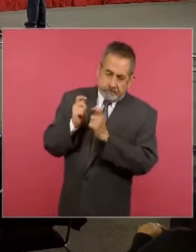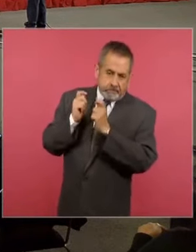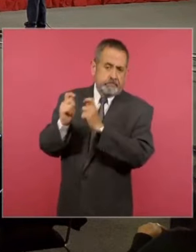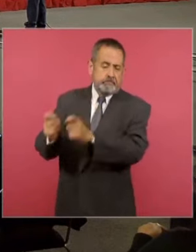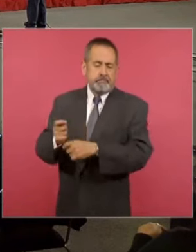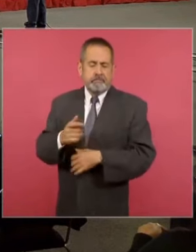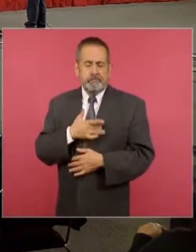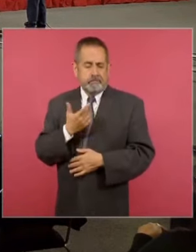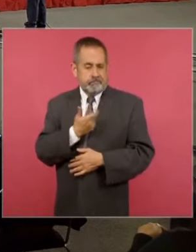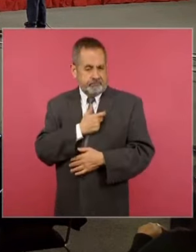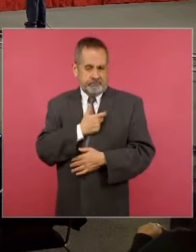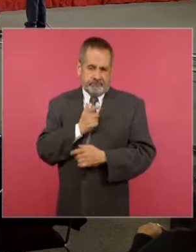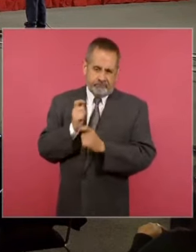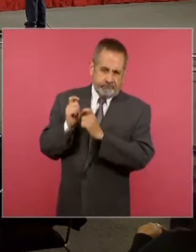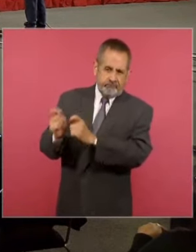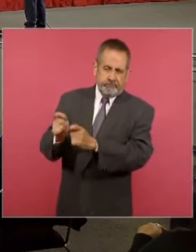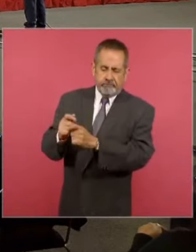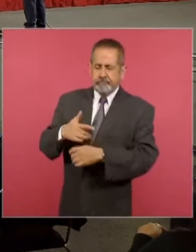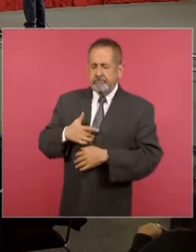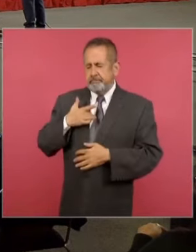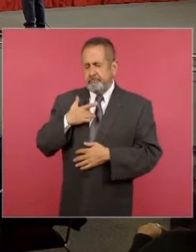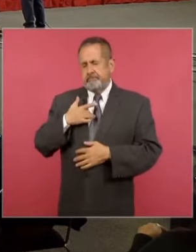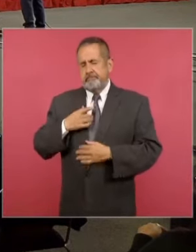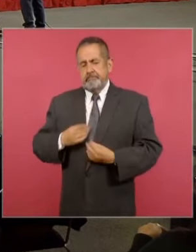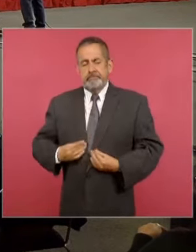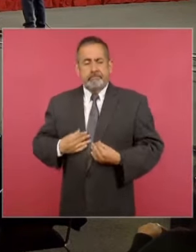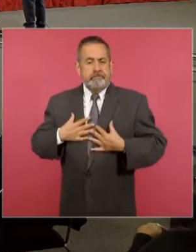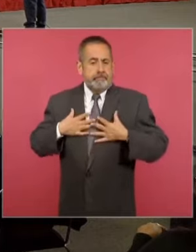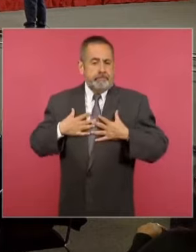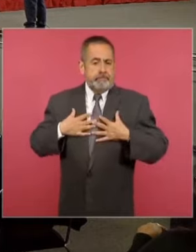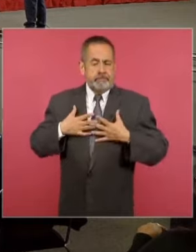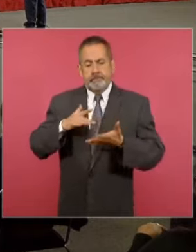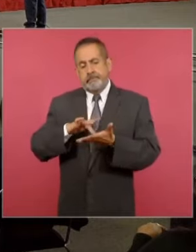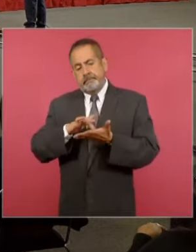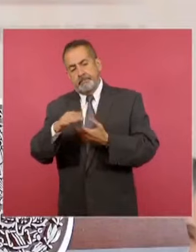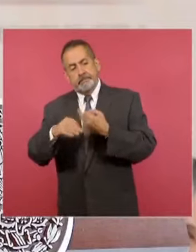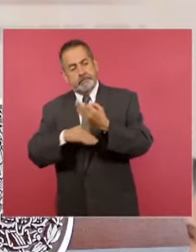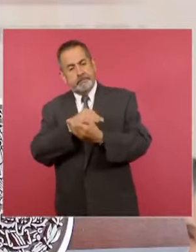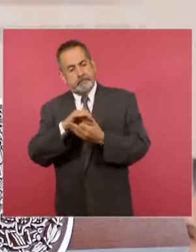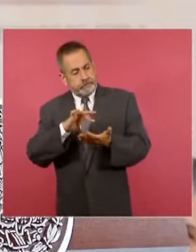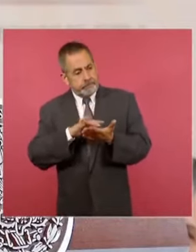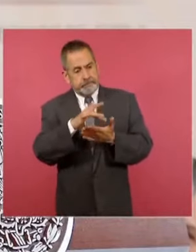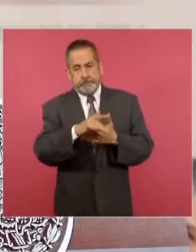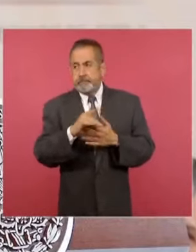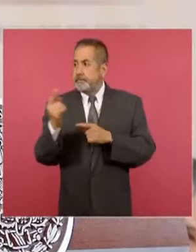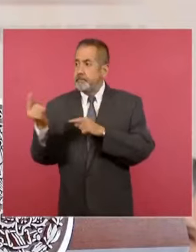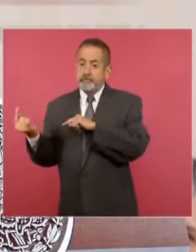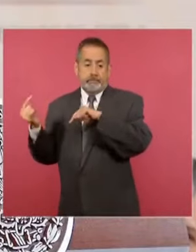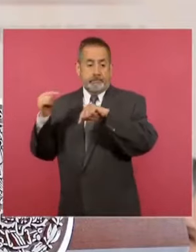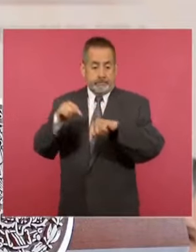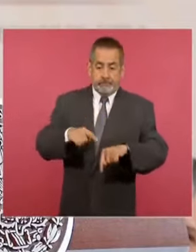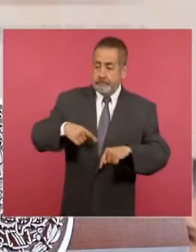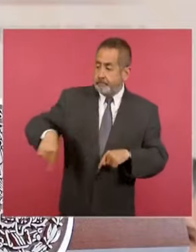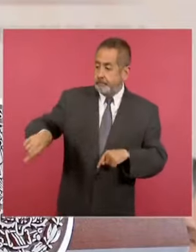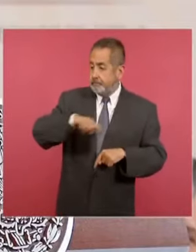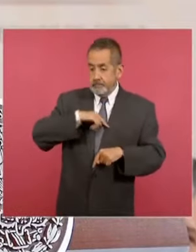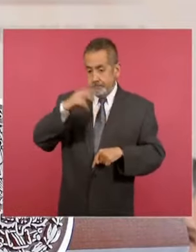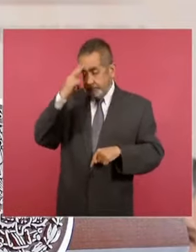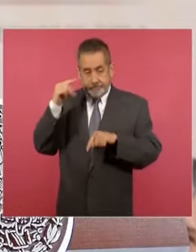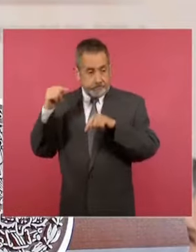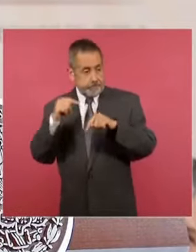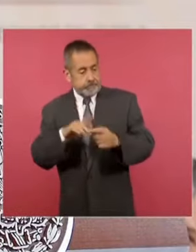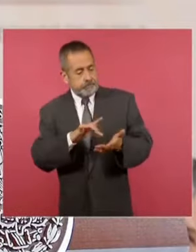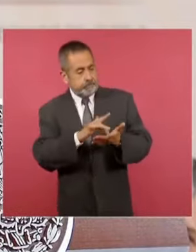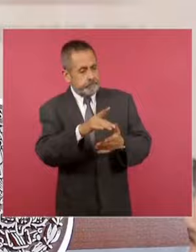la conmovió profundamente y que lo hace a nombre de todas y todos quienes estuvieron en México y que su